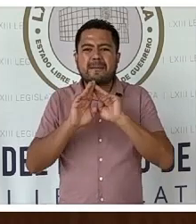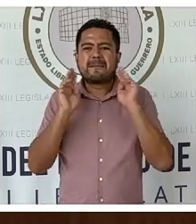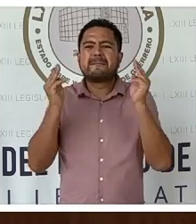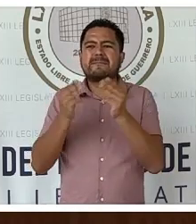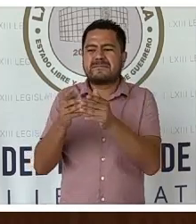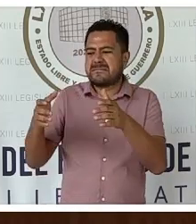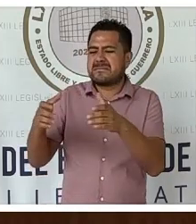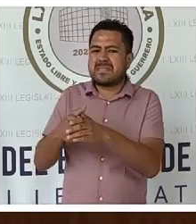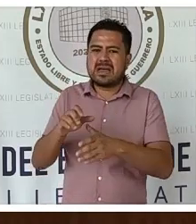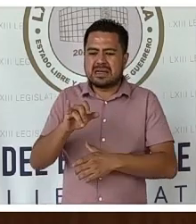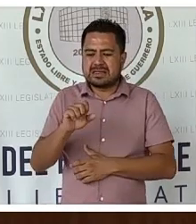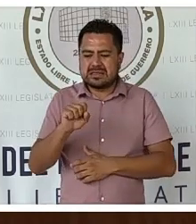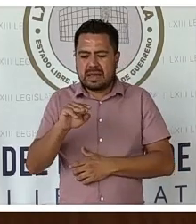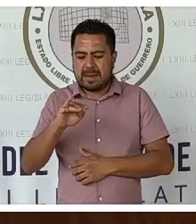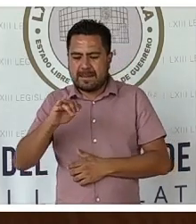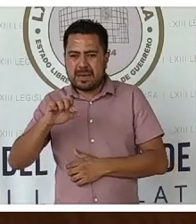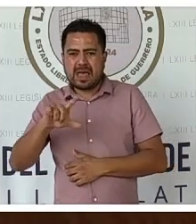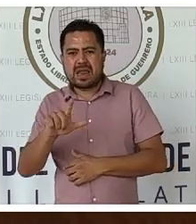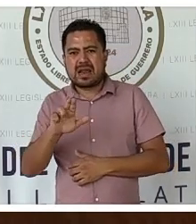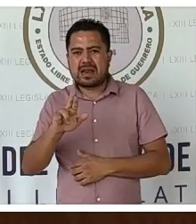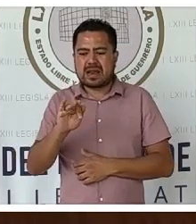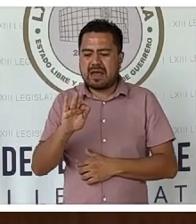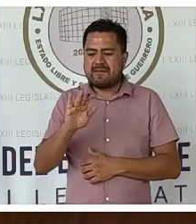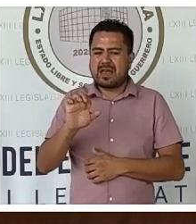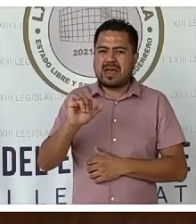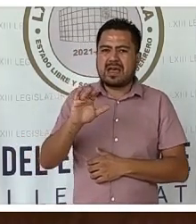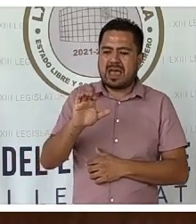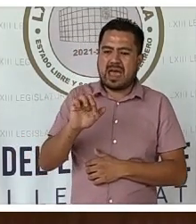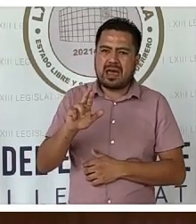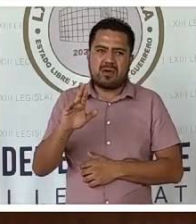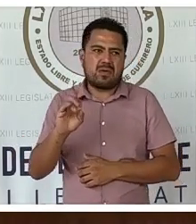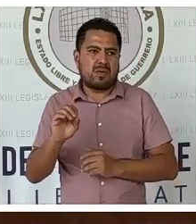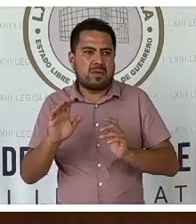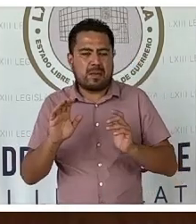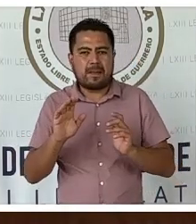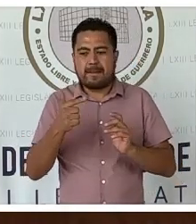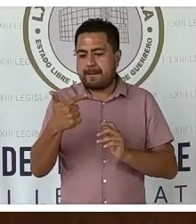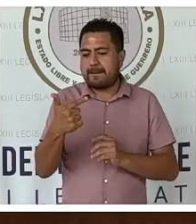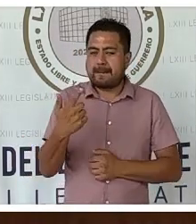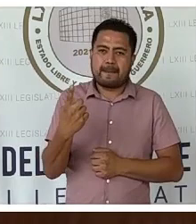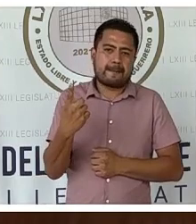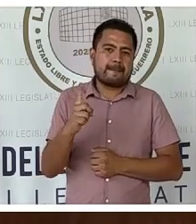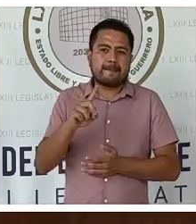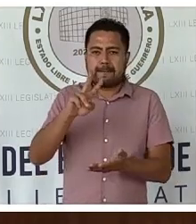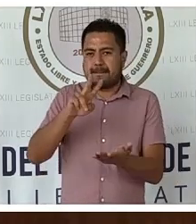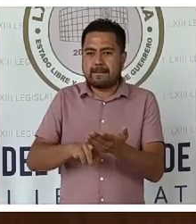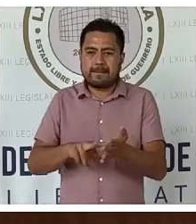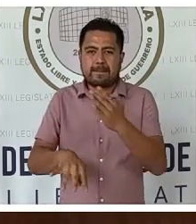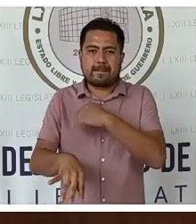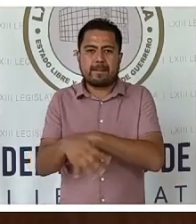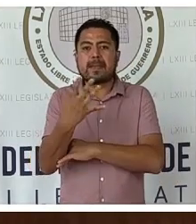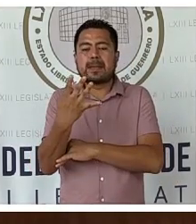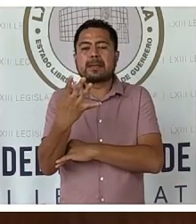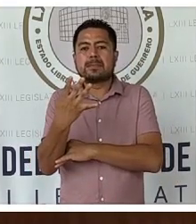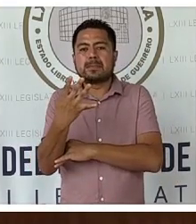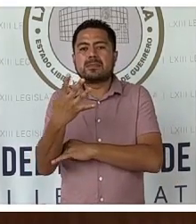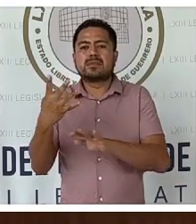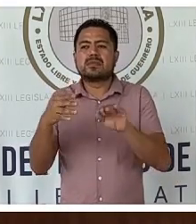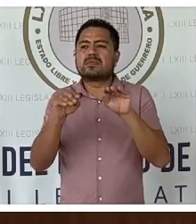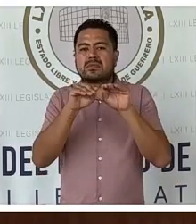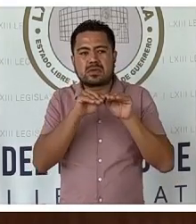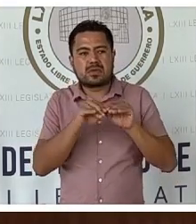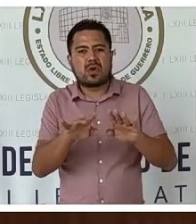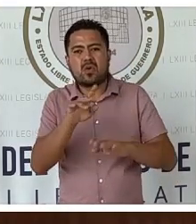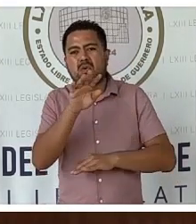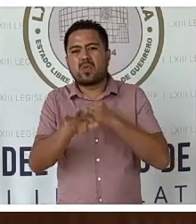Ismael Zambada y Rafael Caro Quintero. El 7 de diciembre de 2014, publicó su